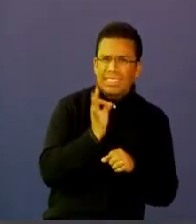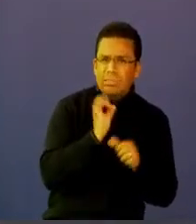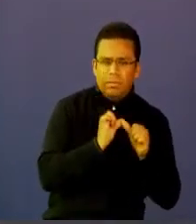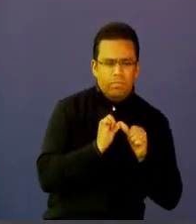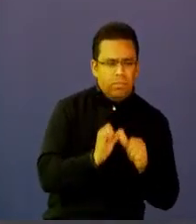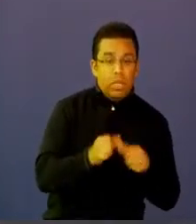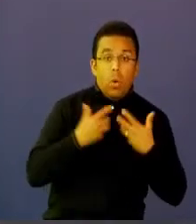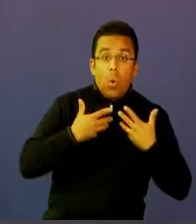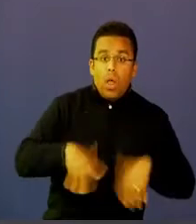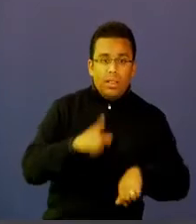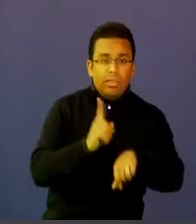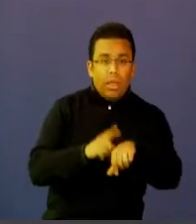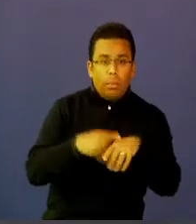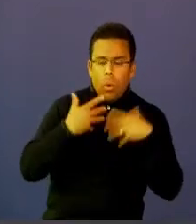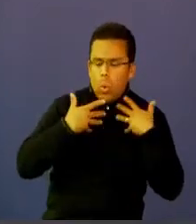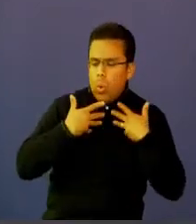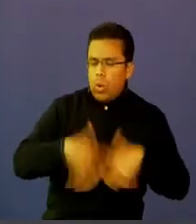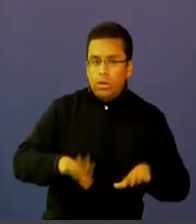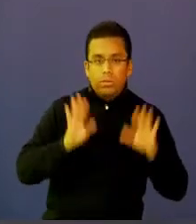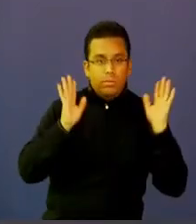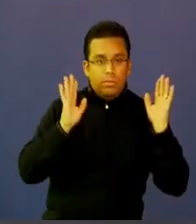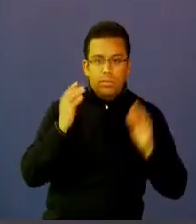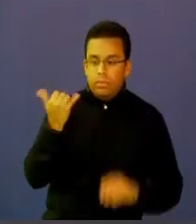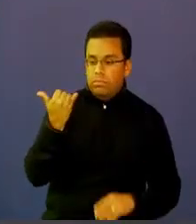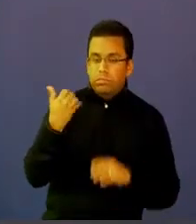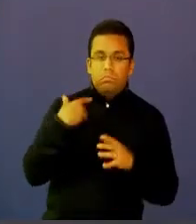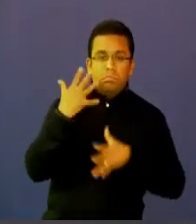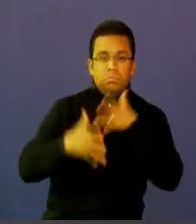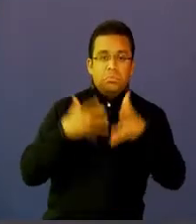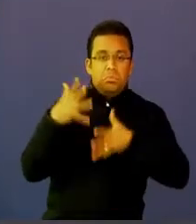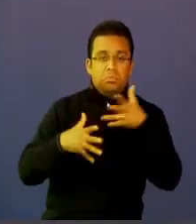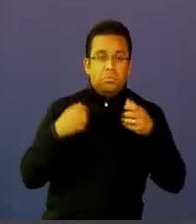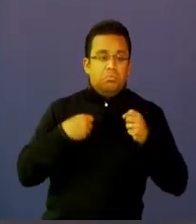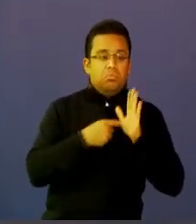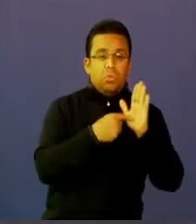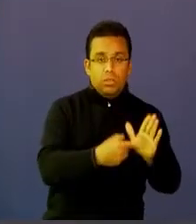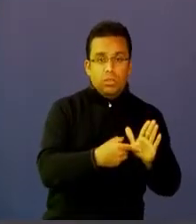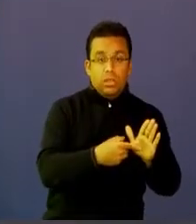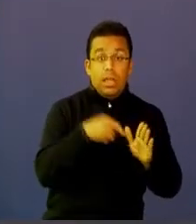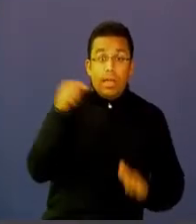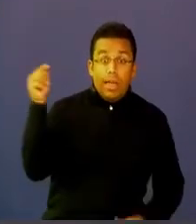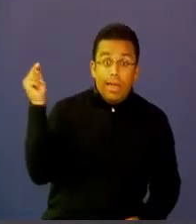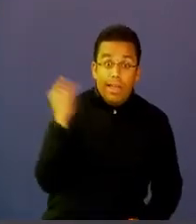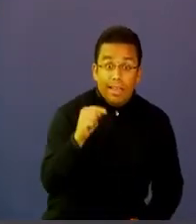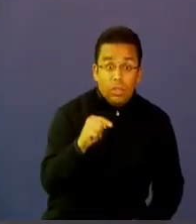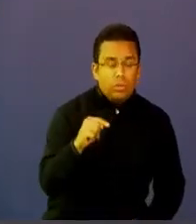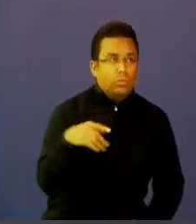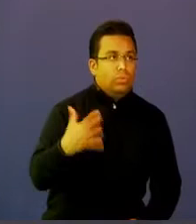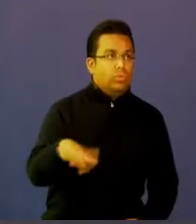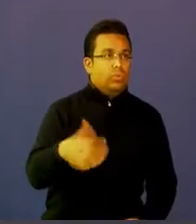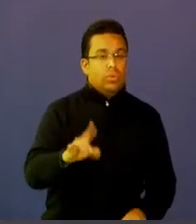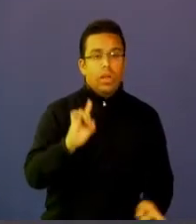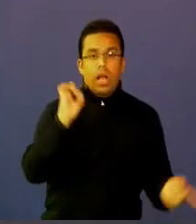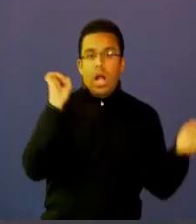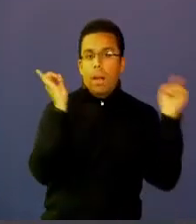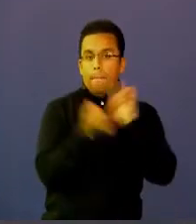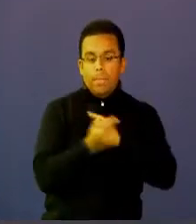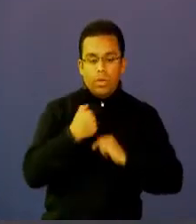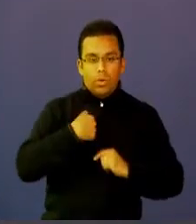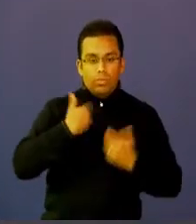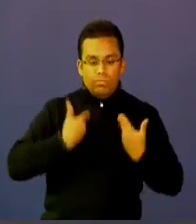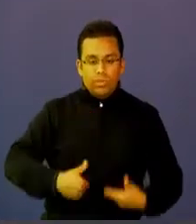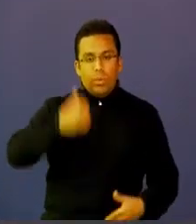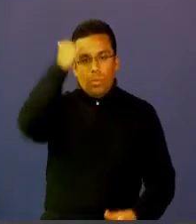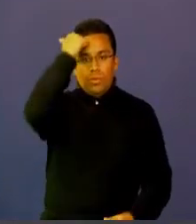cualquier momento. Se ha vuelto atemporal. Y eso también es posible y también ha cambiado por los docentes. Los